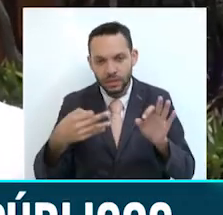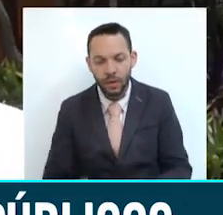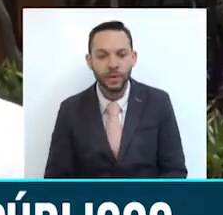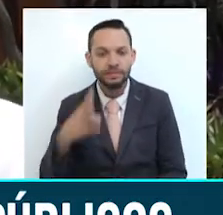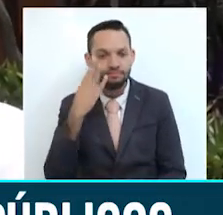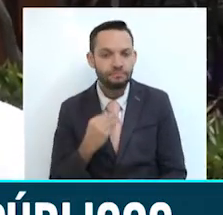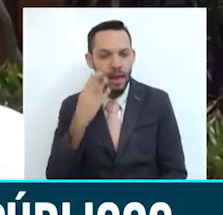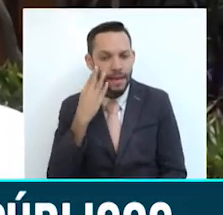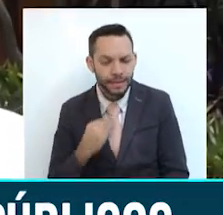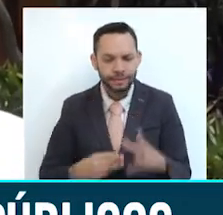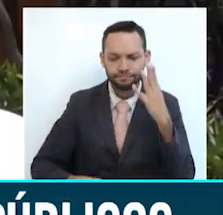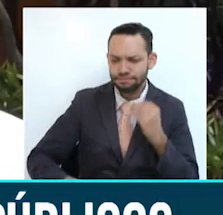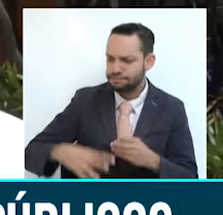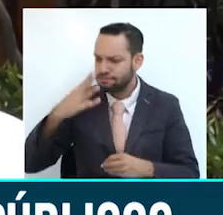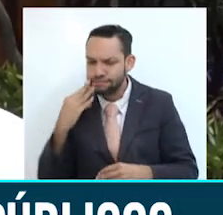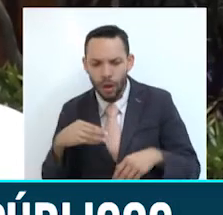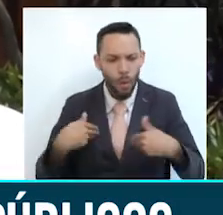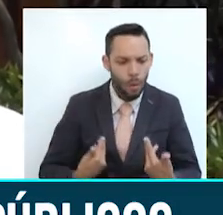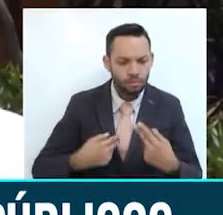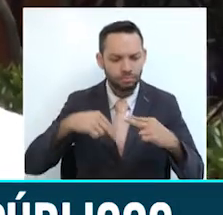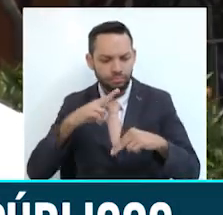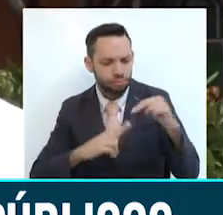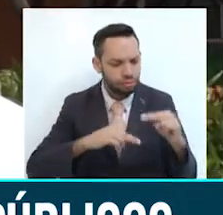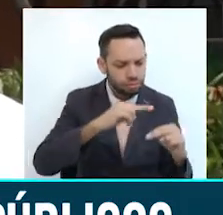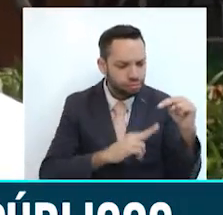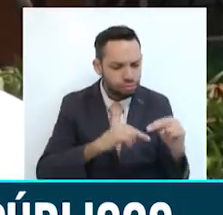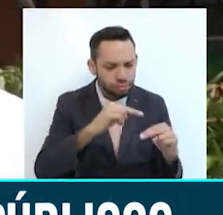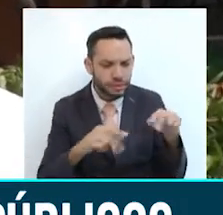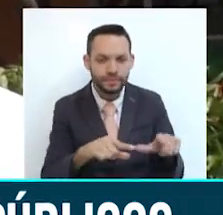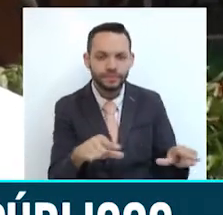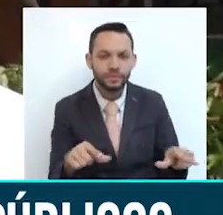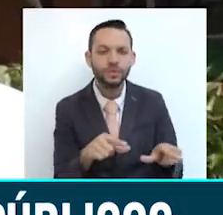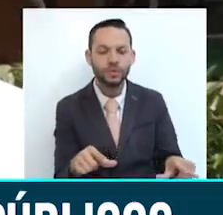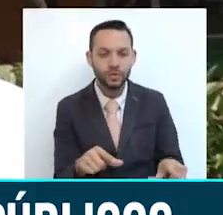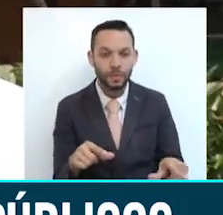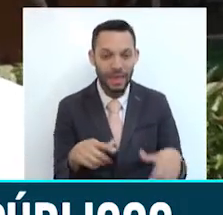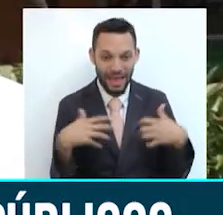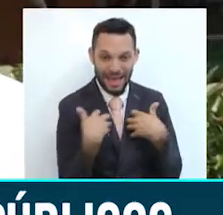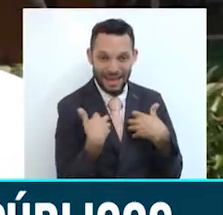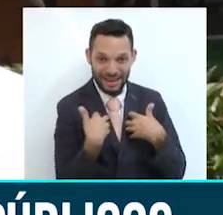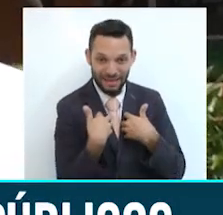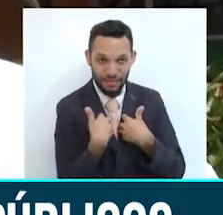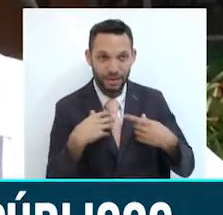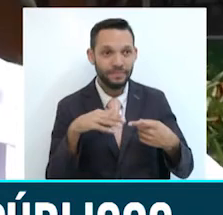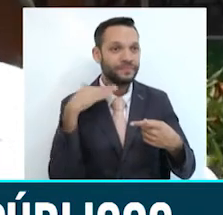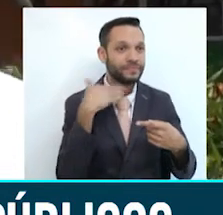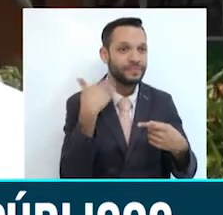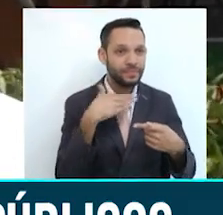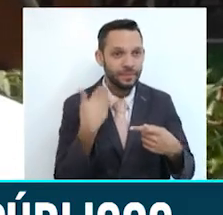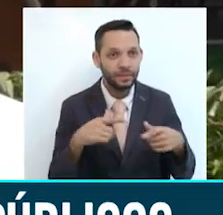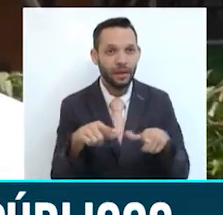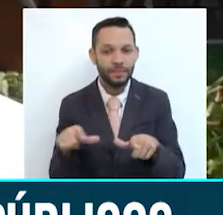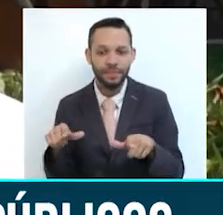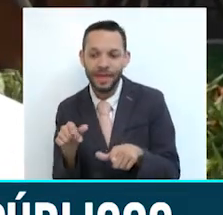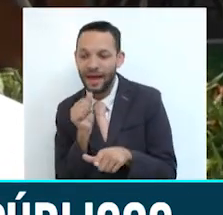podemos mirar de obras concretas, específicas, el centro de zoonosis de la ciudad de Armenia, la planta de tratamiento de aguas residuales del municipio de